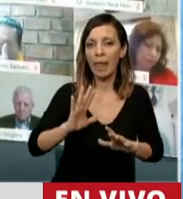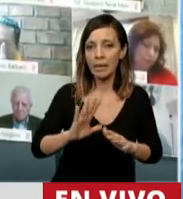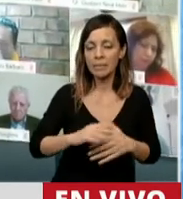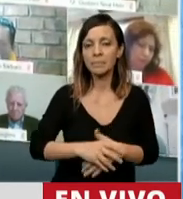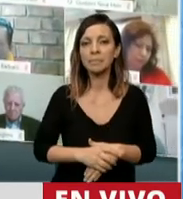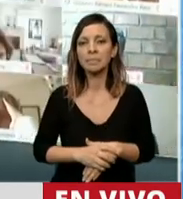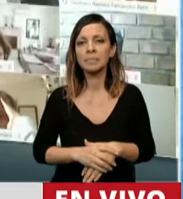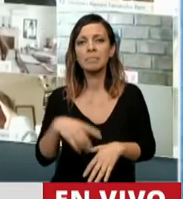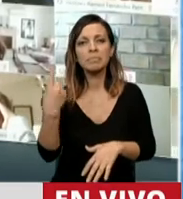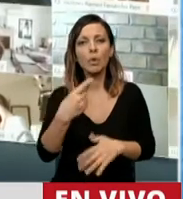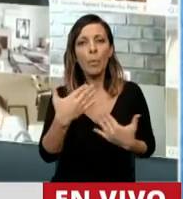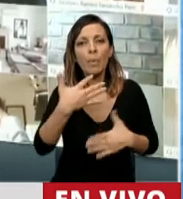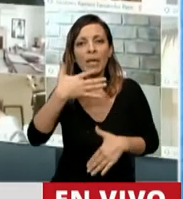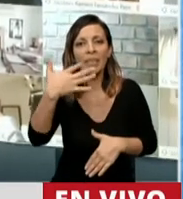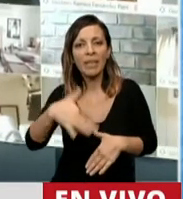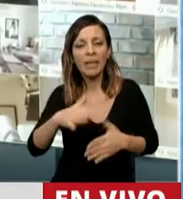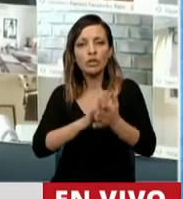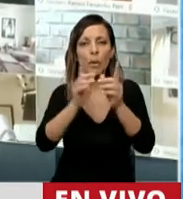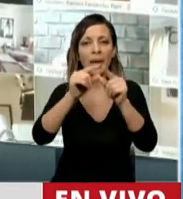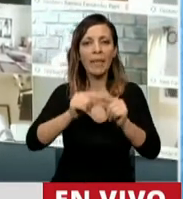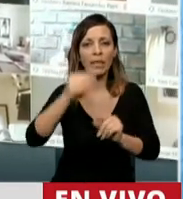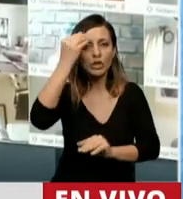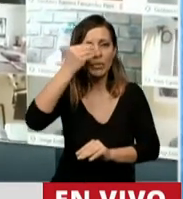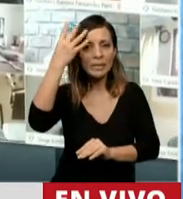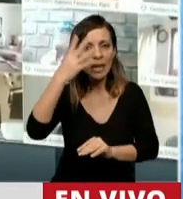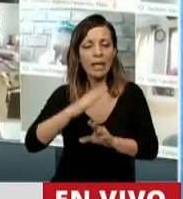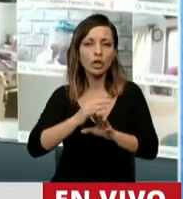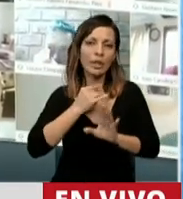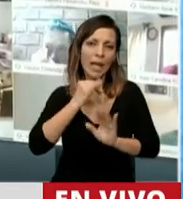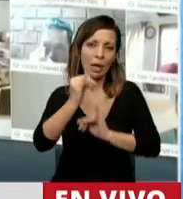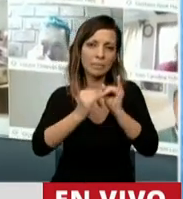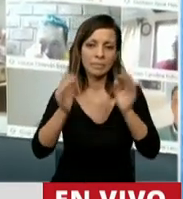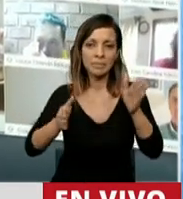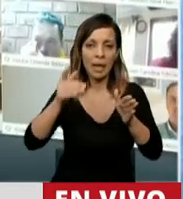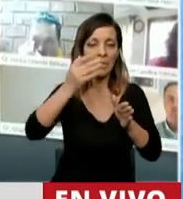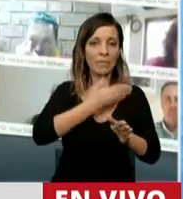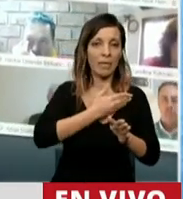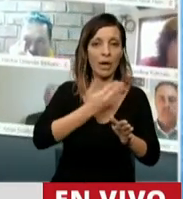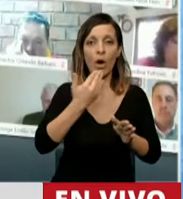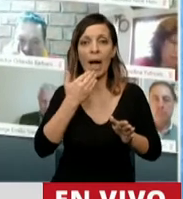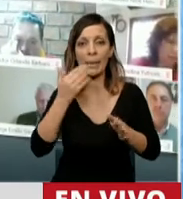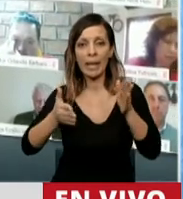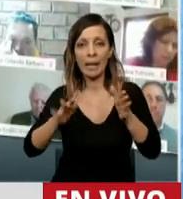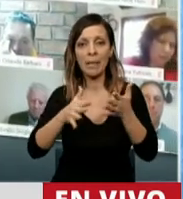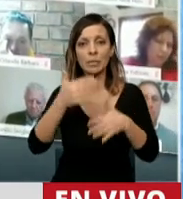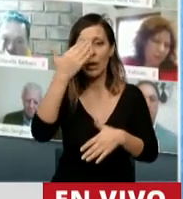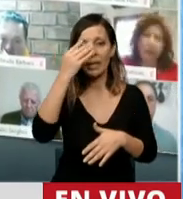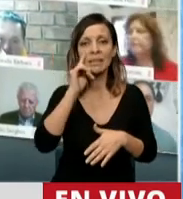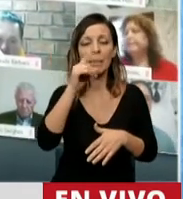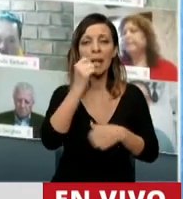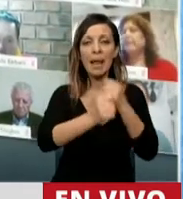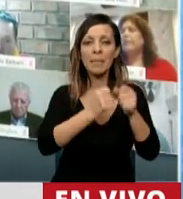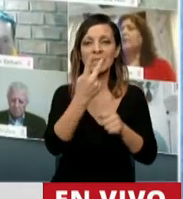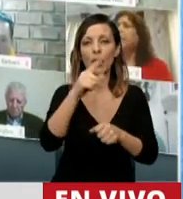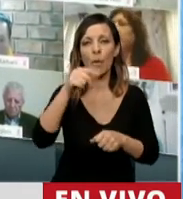entender el contexto de Acuerdo a Datos Oficiales, si me permite leerlo, entre febrero y abril alrededor de 15.000 empresas, el 2